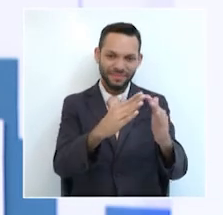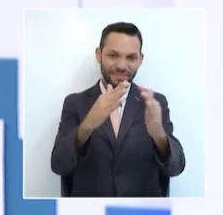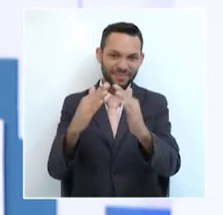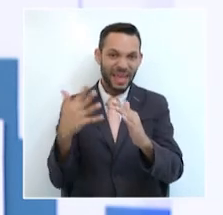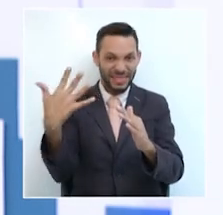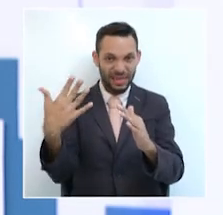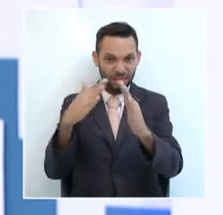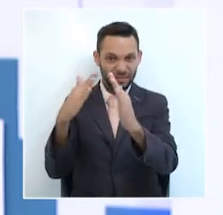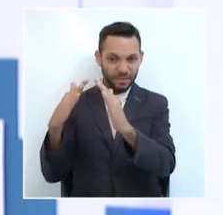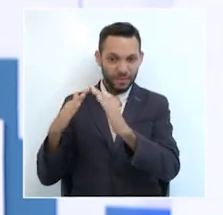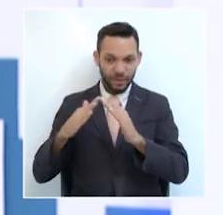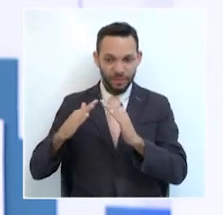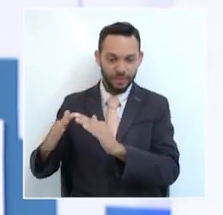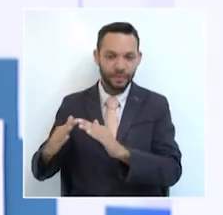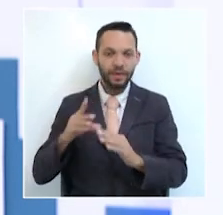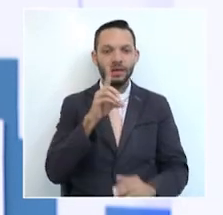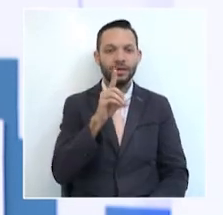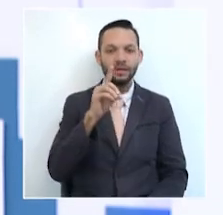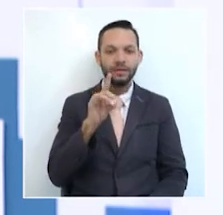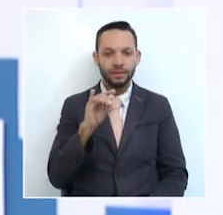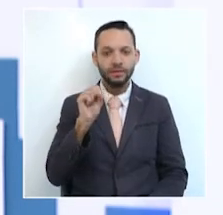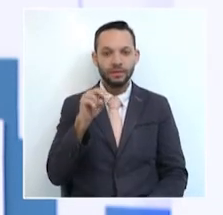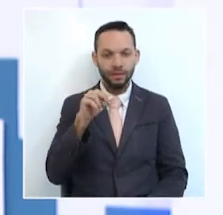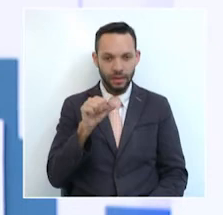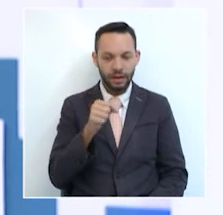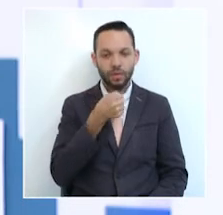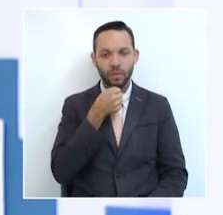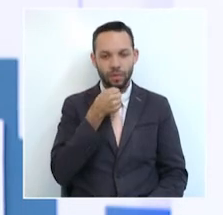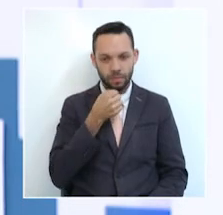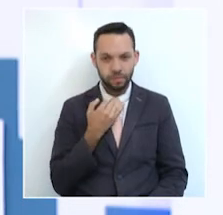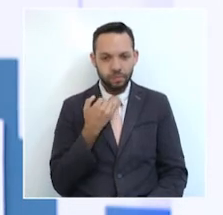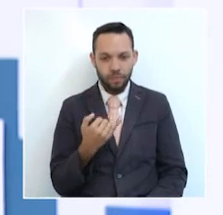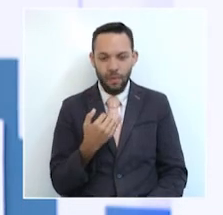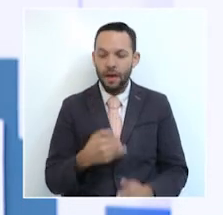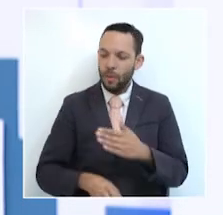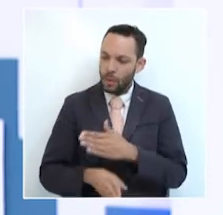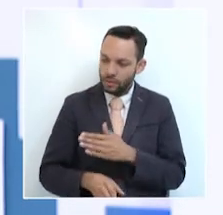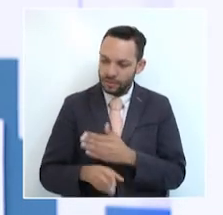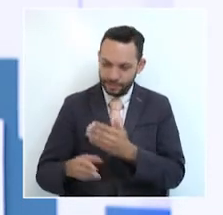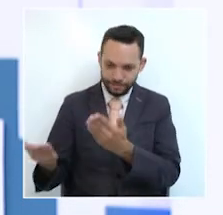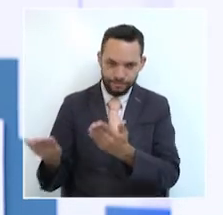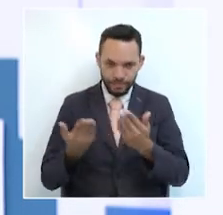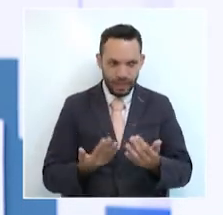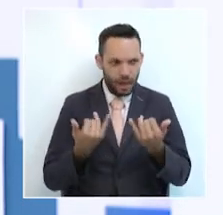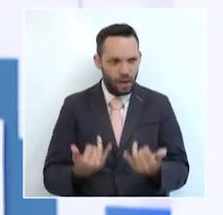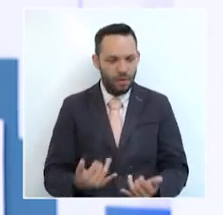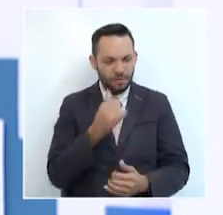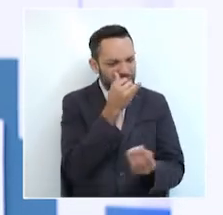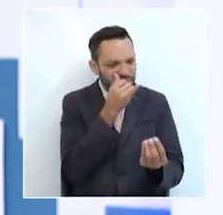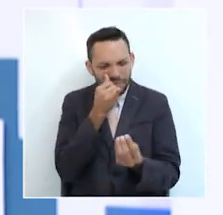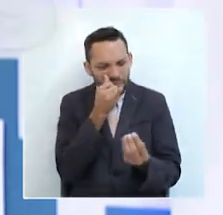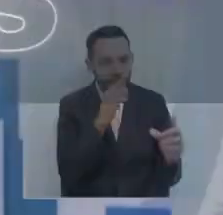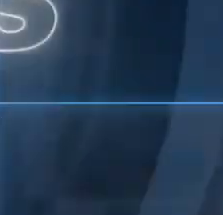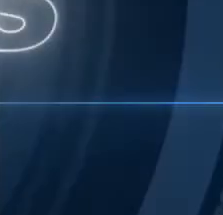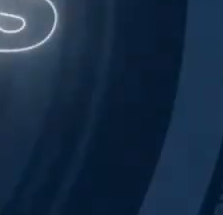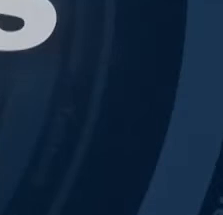asientamiento Puerto Rico. Nuestra periodista Diana Gudero se encuentra en el lugar de la noticia. Diana, adelante, ya han contado segundos, estaremos entonces retomando con esta